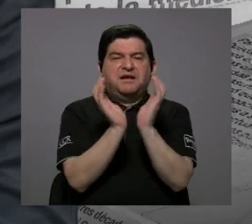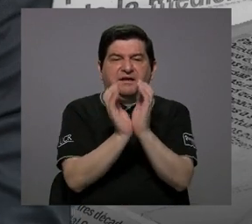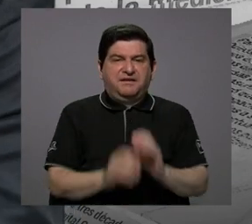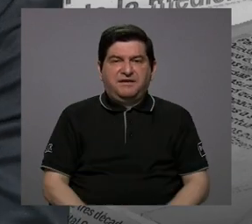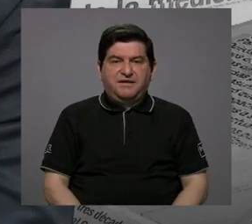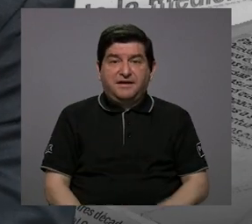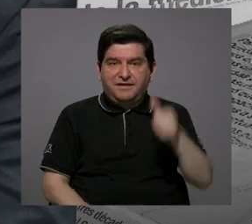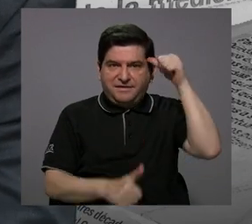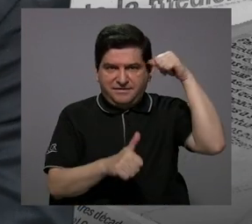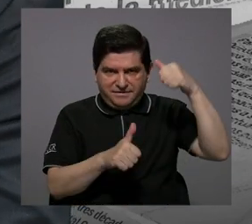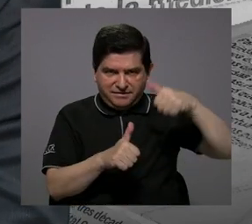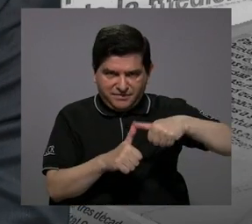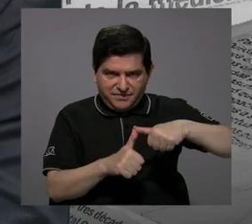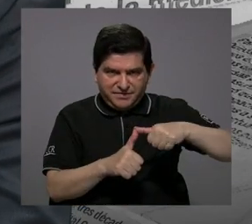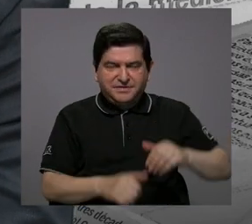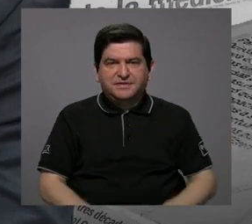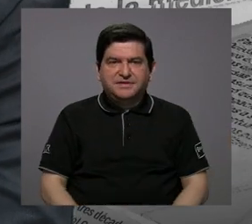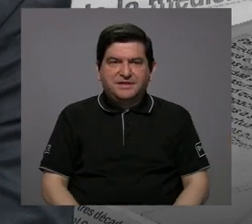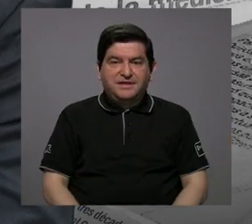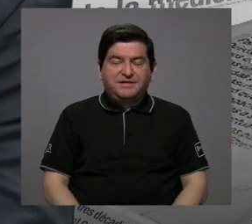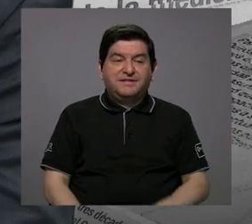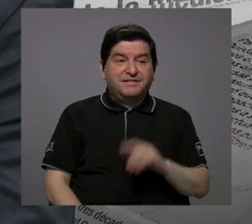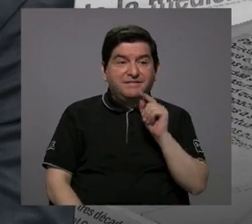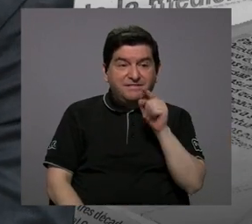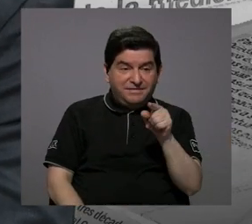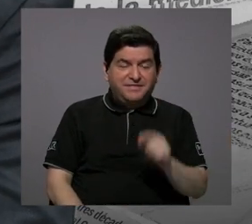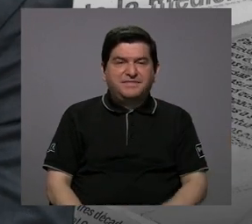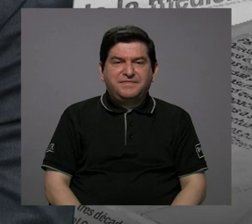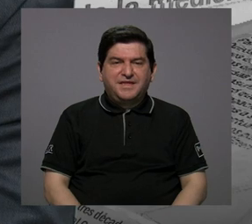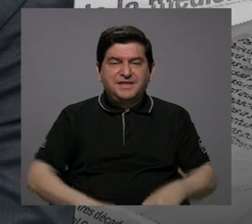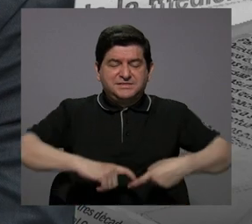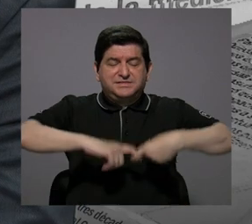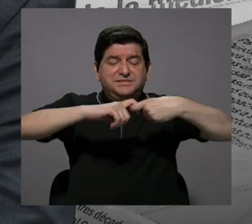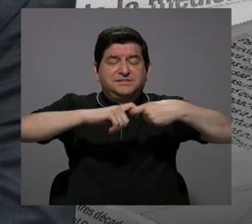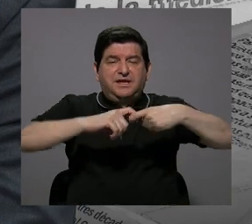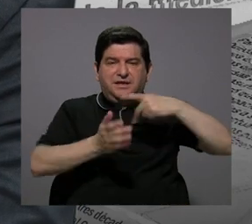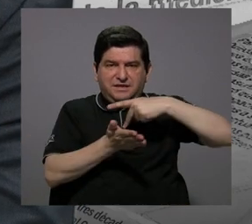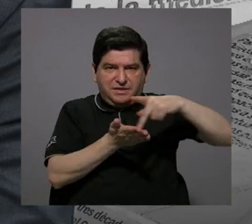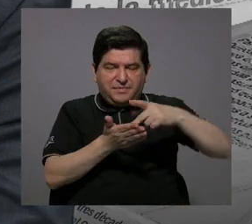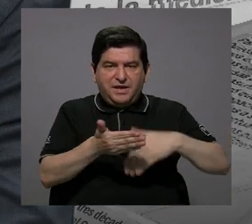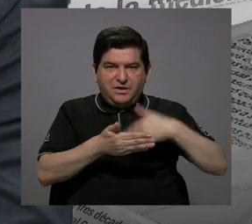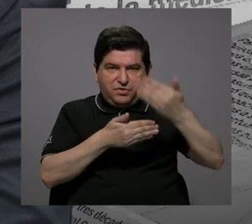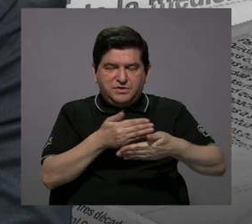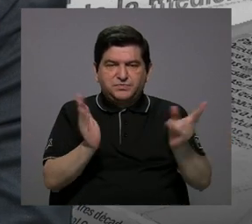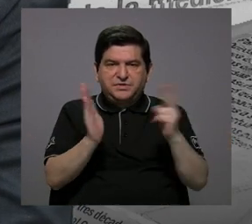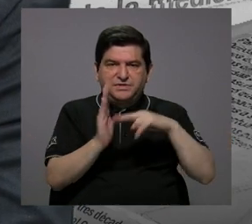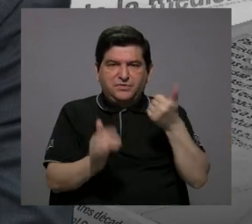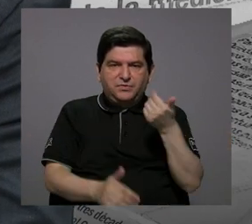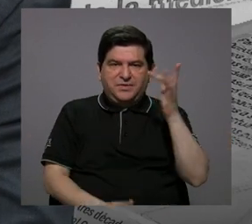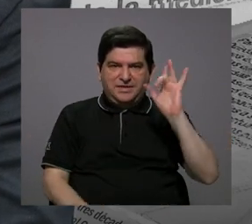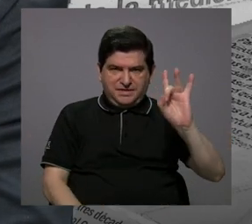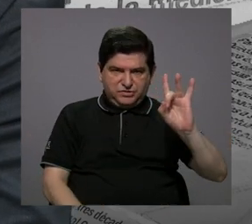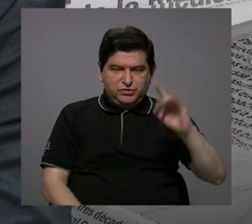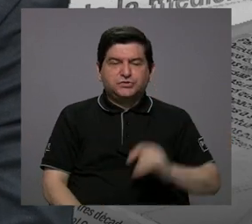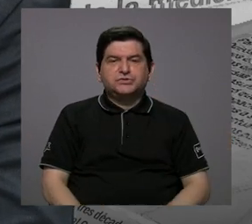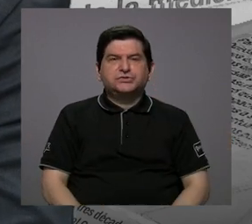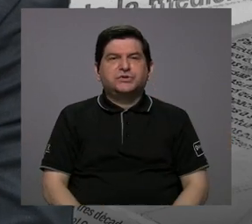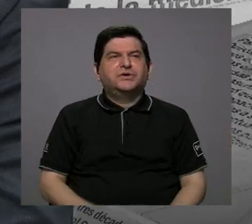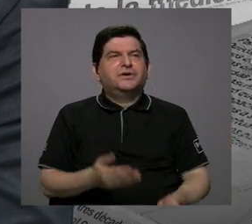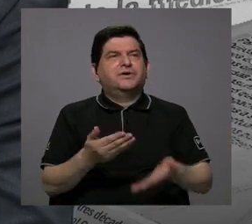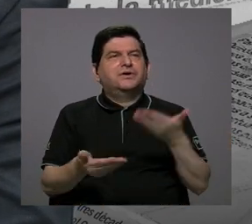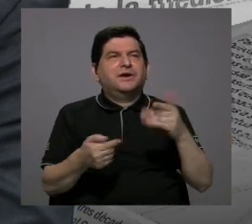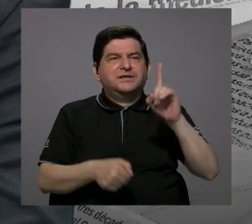porque recordemos que ante ese congelamiento de los salarios después del 2018, prácticamente